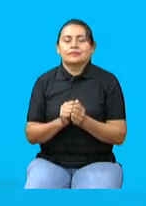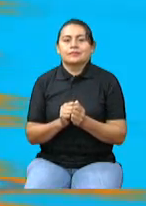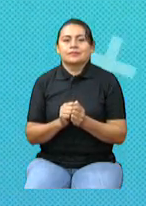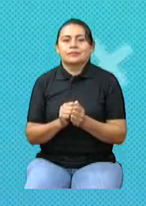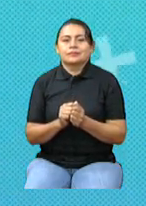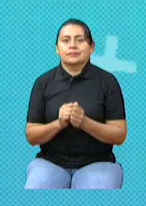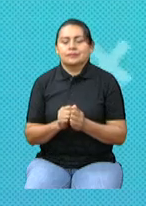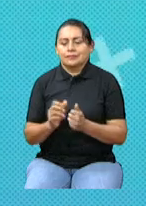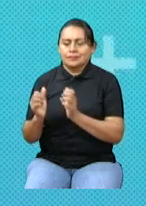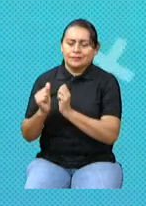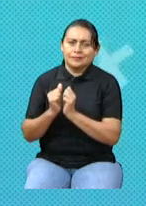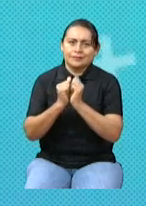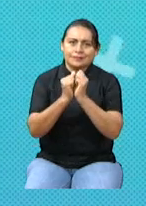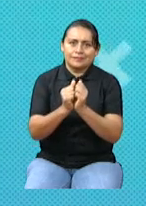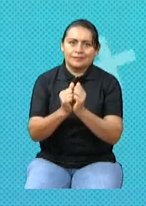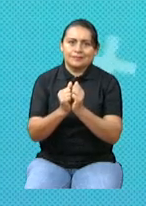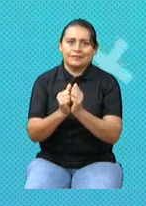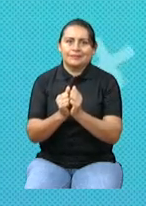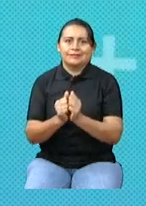¡Acompáñenos!